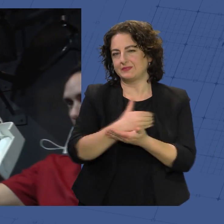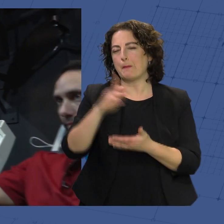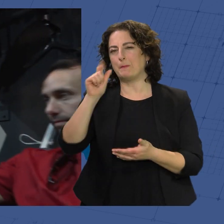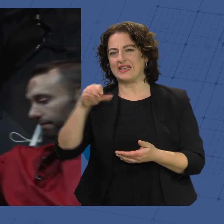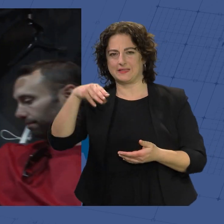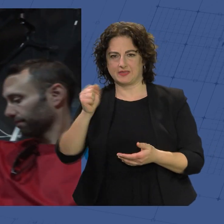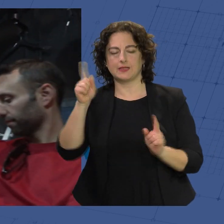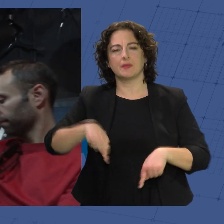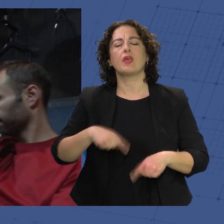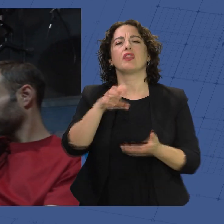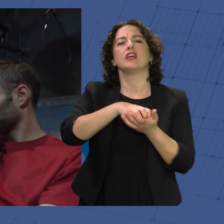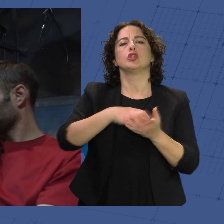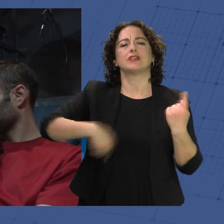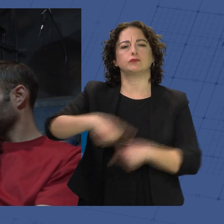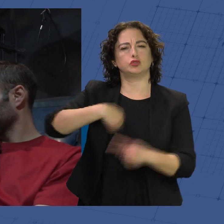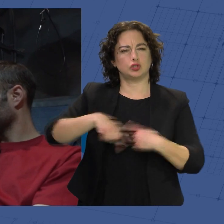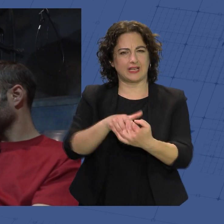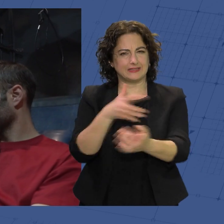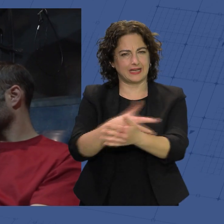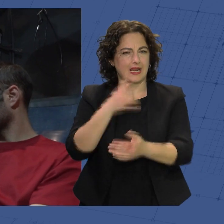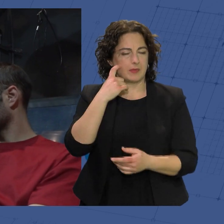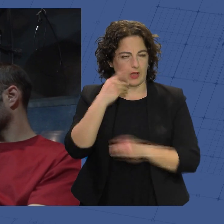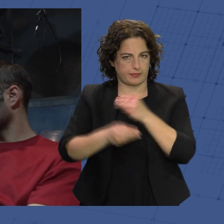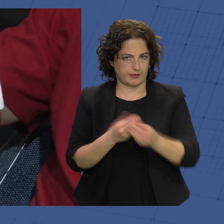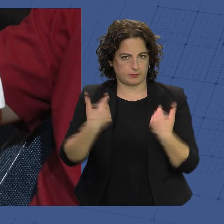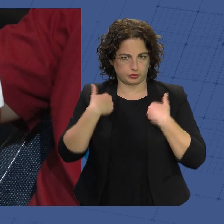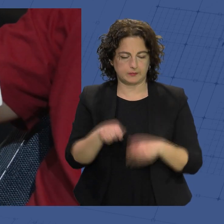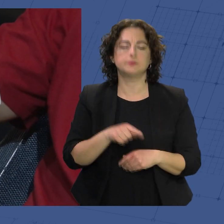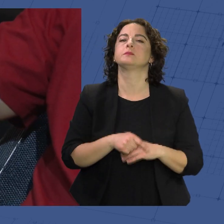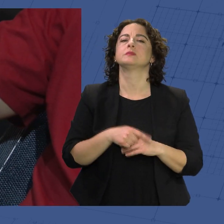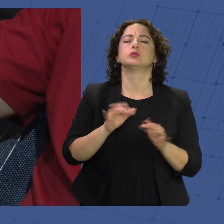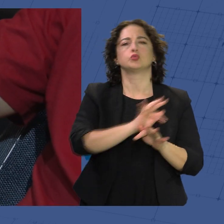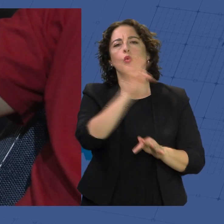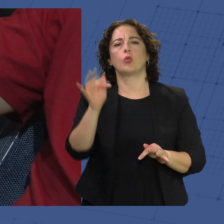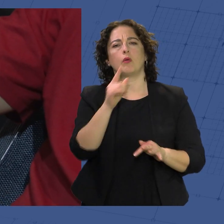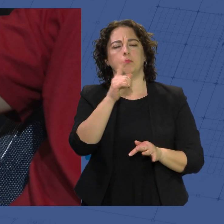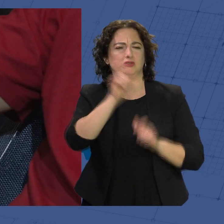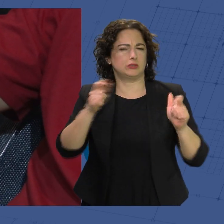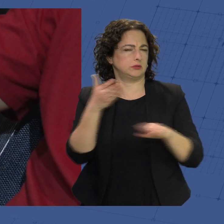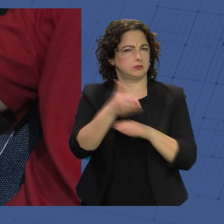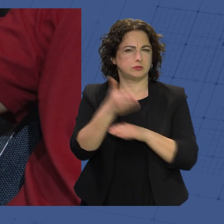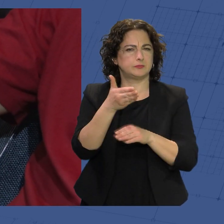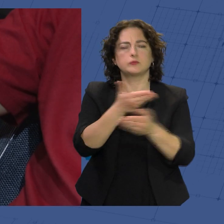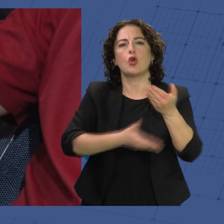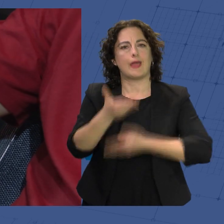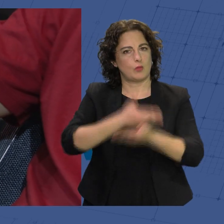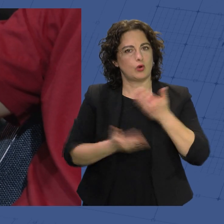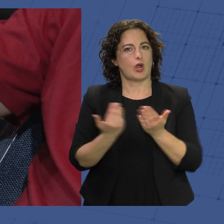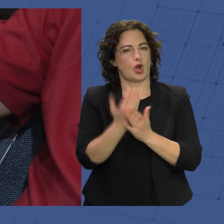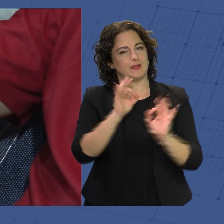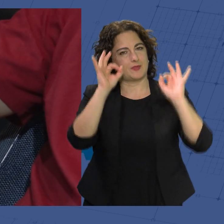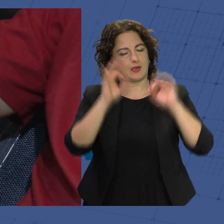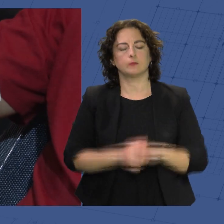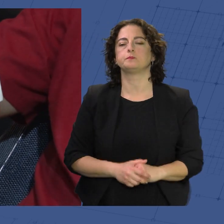el Centro de Transfusión Sanguínea de Almería. Durante toda la jornada, cientos de personas han acudido a colaborar en esta jornada especial.